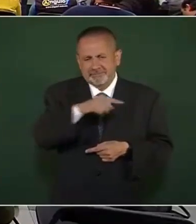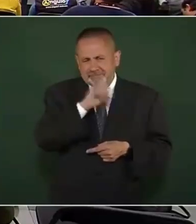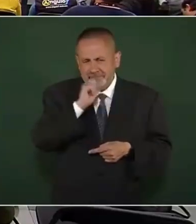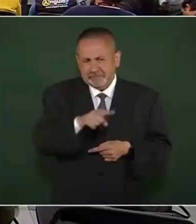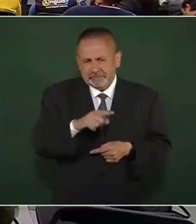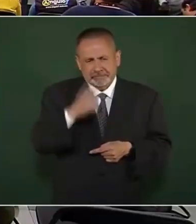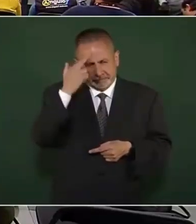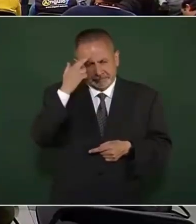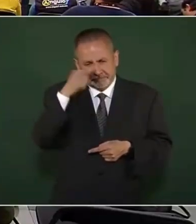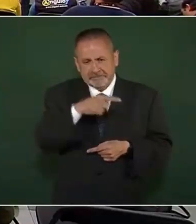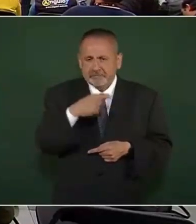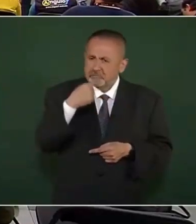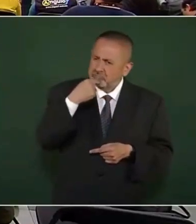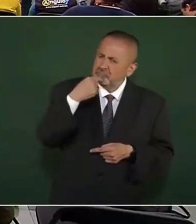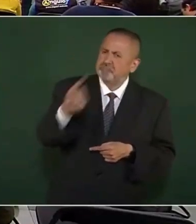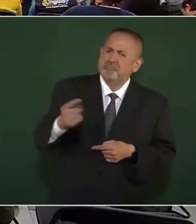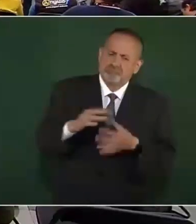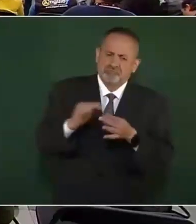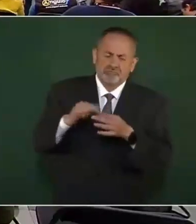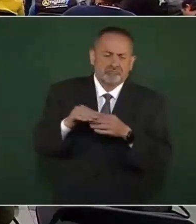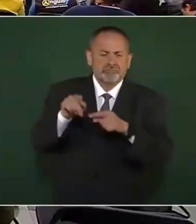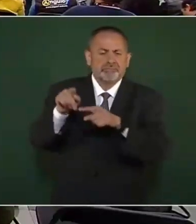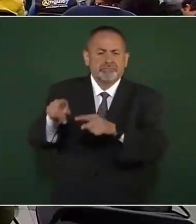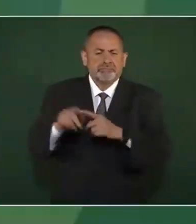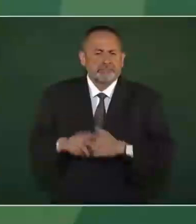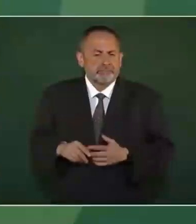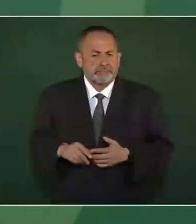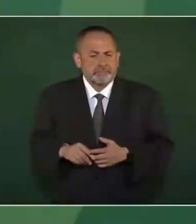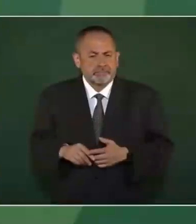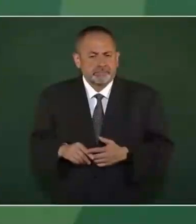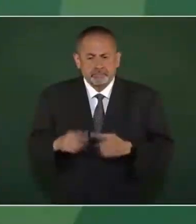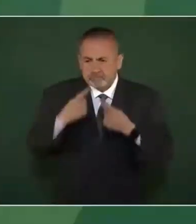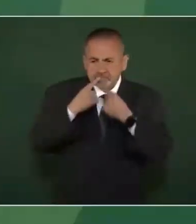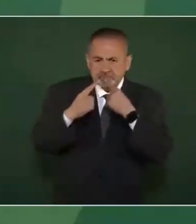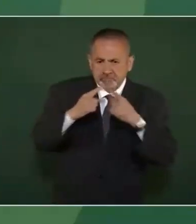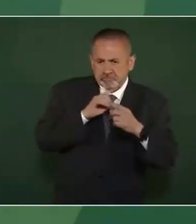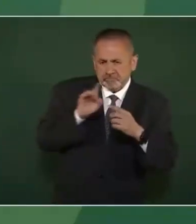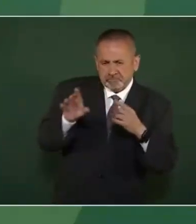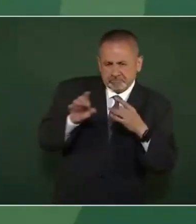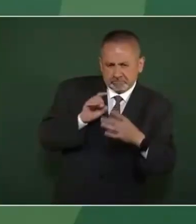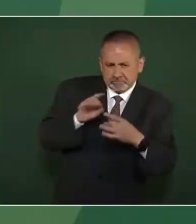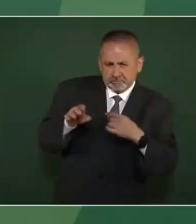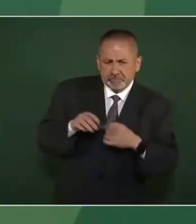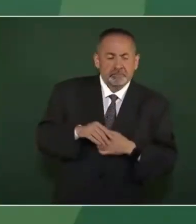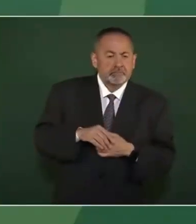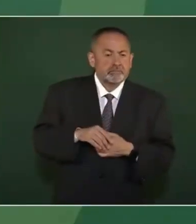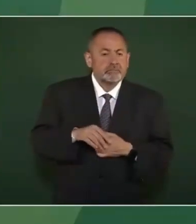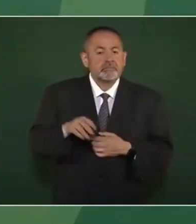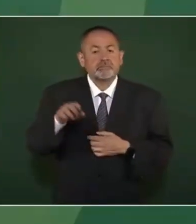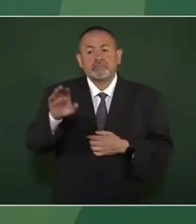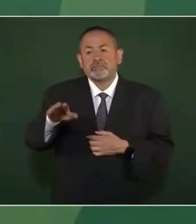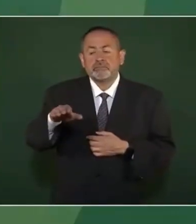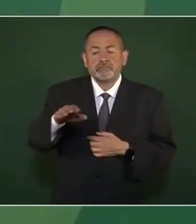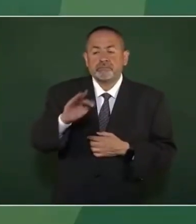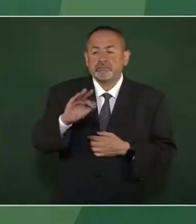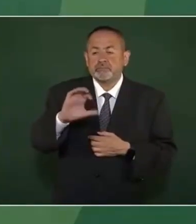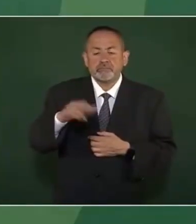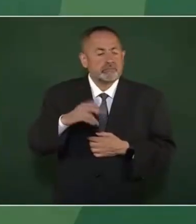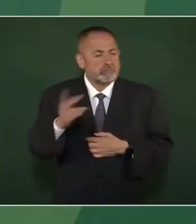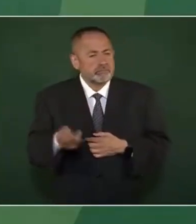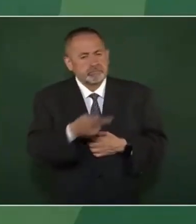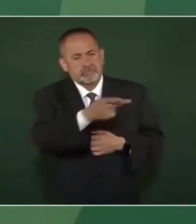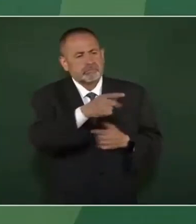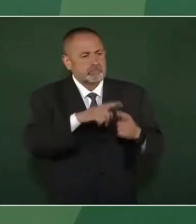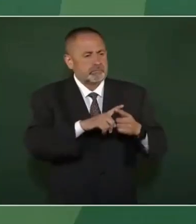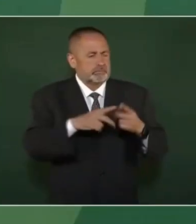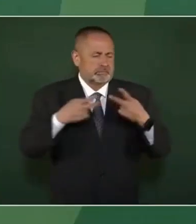Cuando dice Moreira que tienen un diálogo y le pregunta a Calderón por una